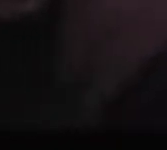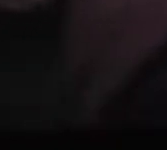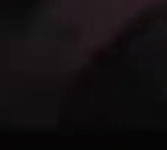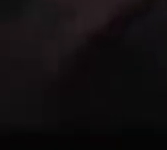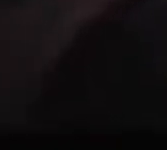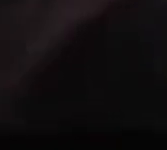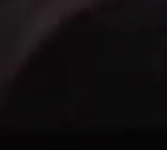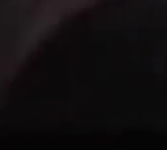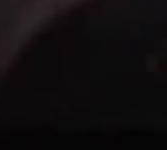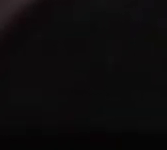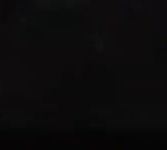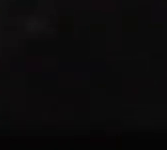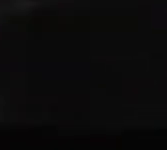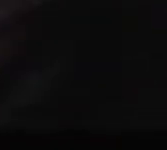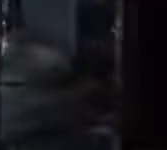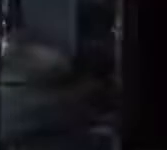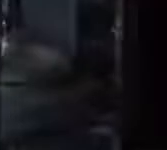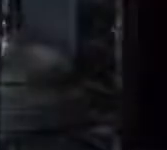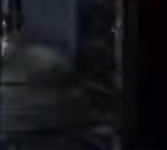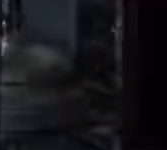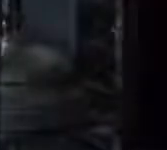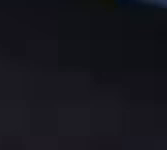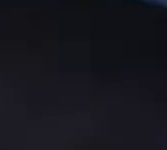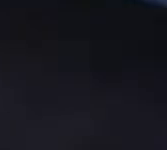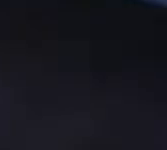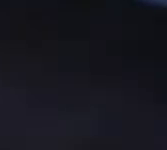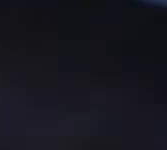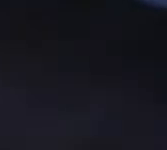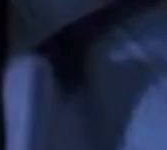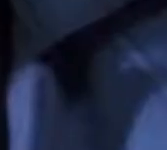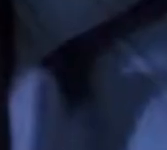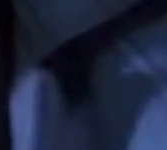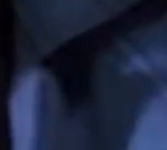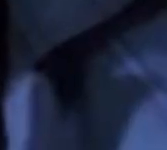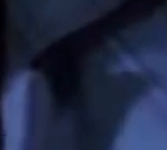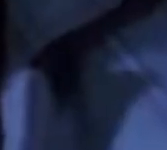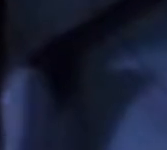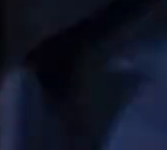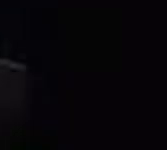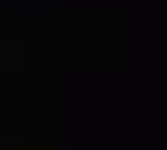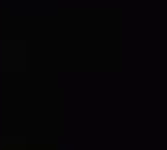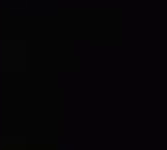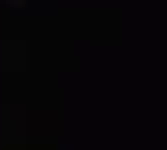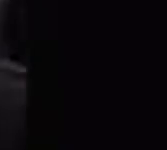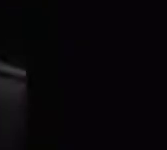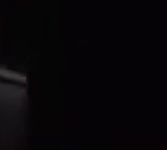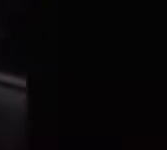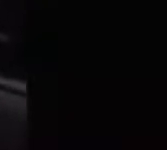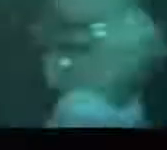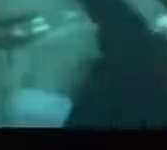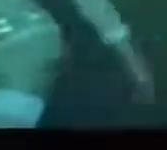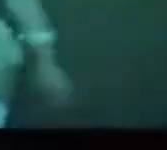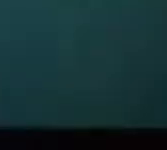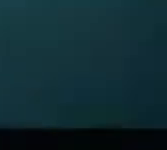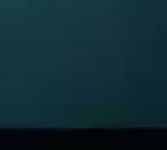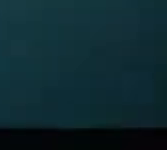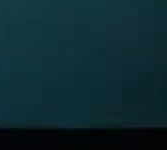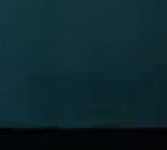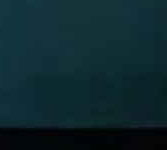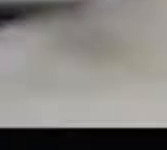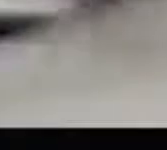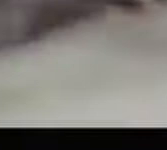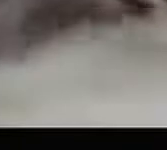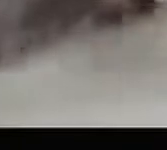Cinema 22 mexicano. No saben a qué se está metiendo. No, eso. Por accidente, nada más. ¡Fuerza! Muestra internacional